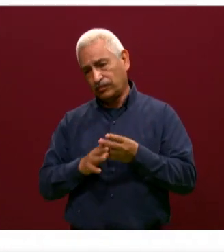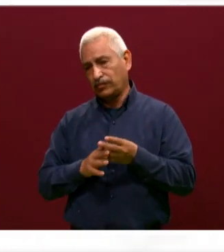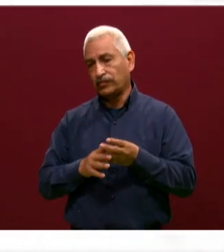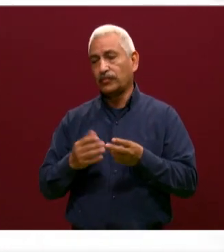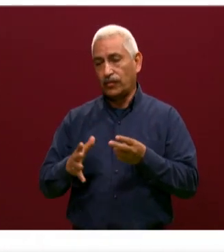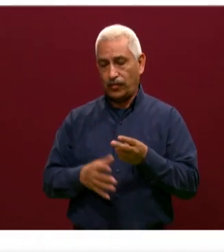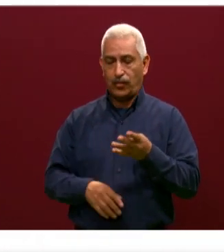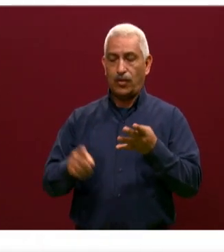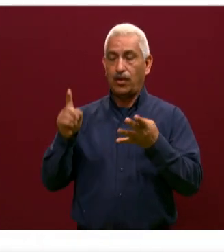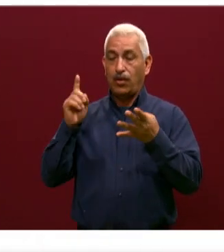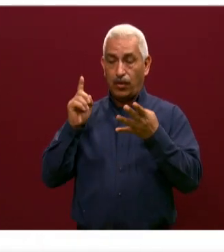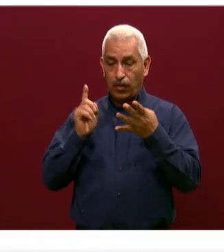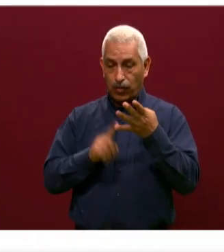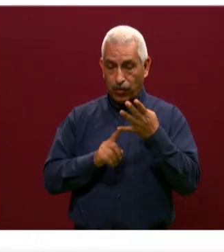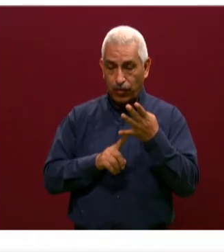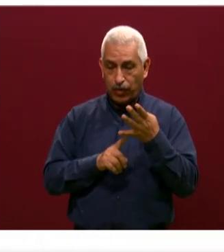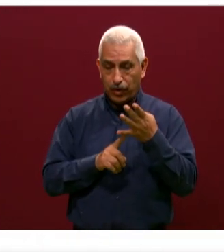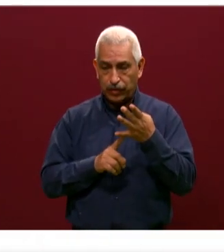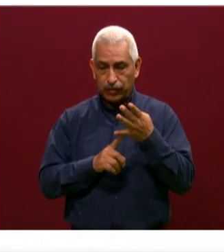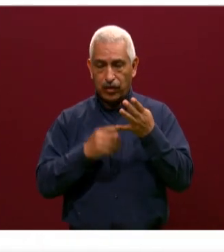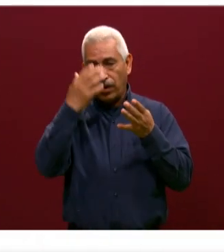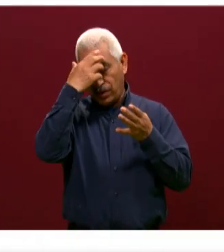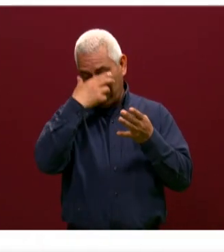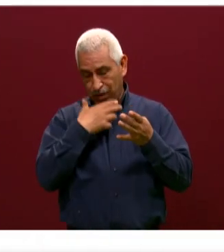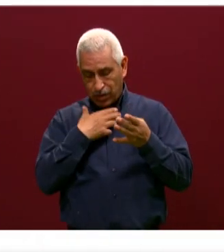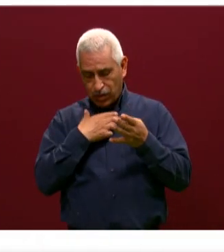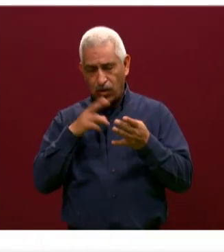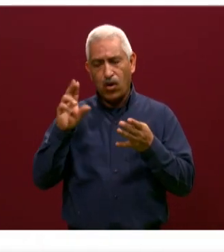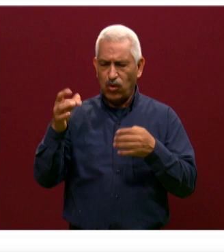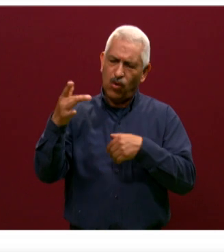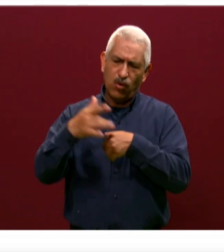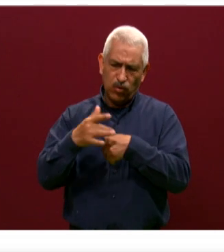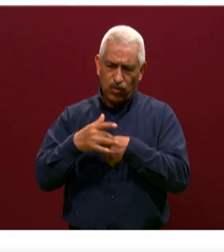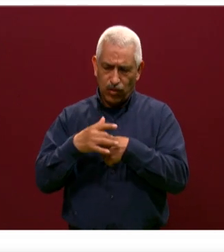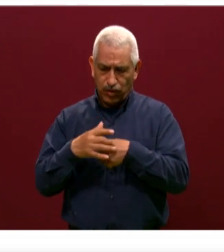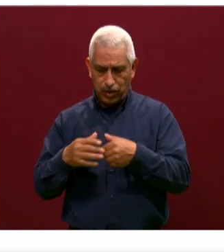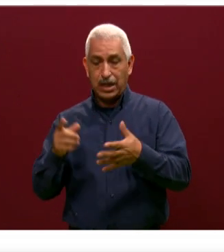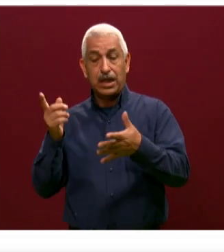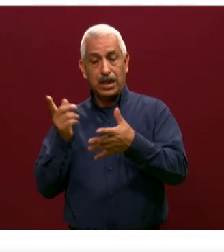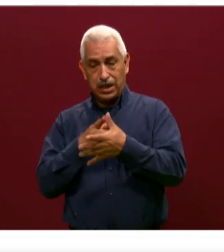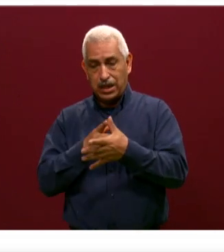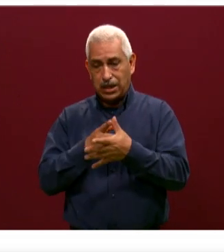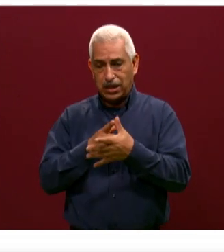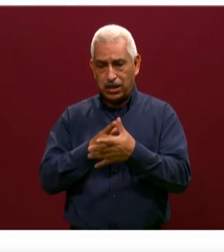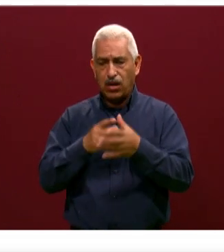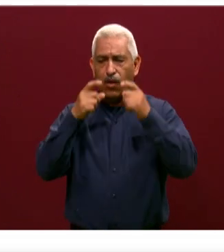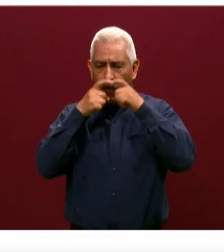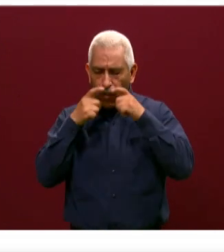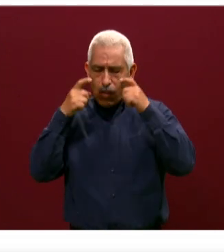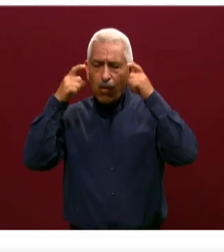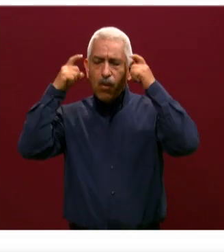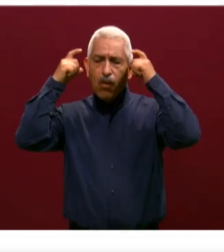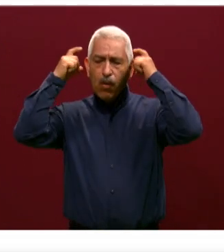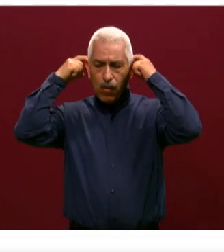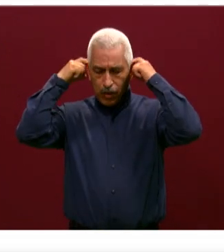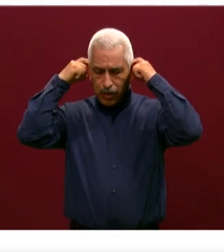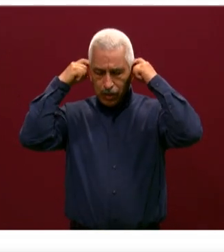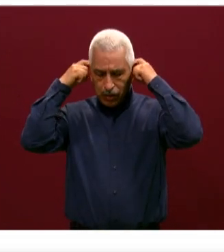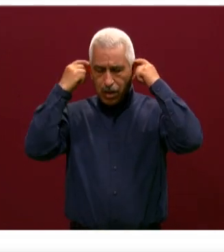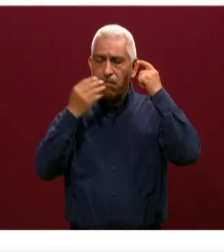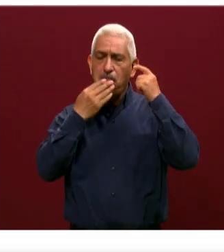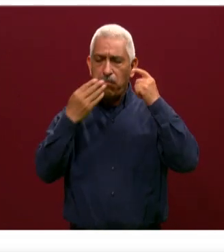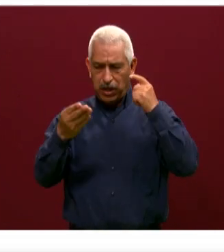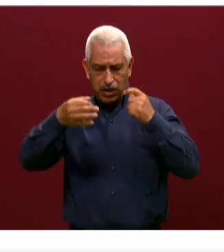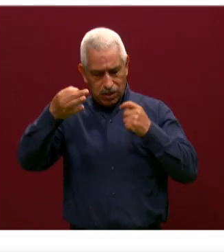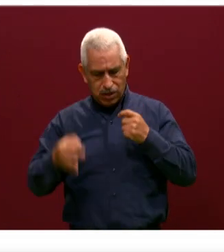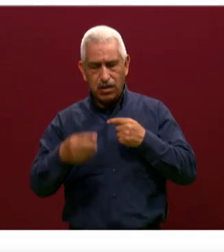dos metros con las otras personas, no tocarnos la cara y utilizar en forma correcta el cubrebocas, que nos cubra desde la nariz hasta la boca, no